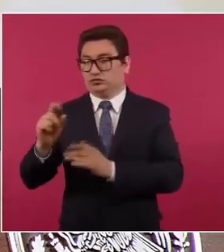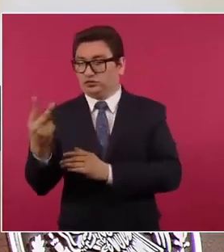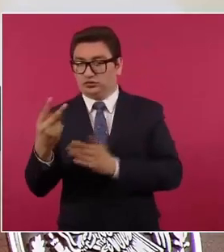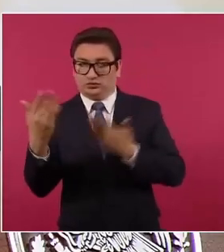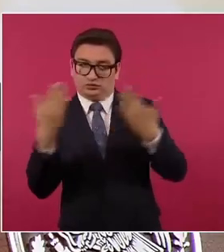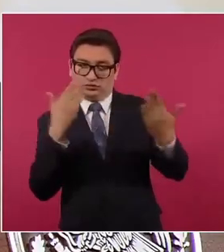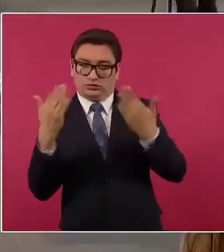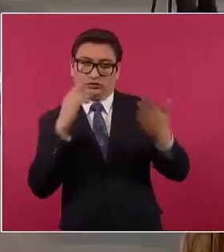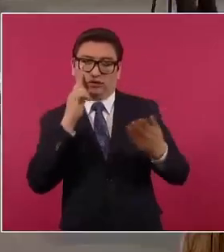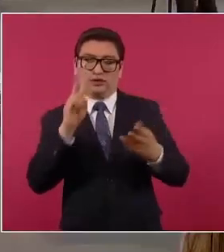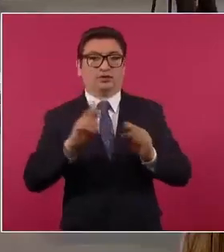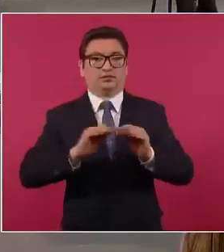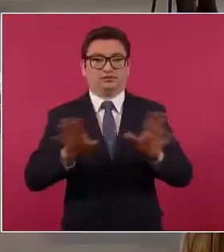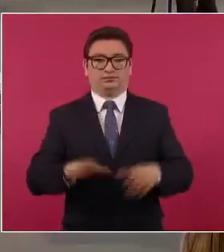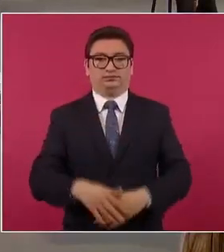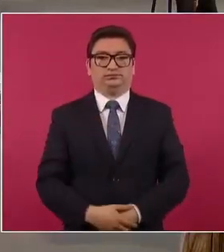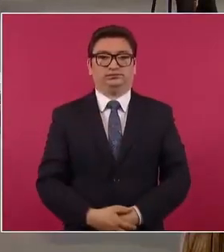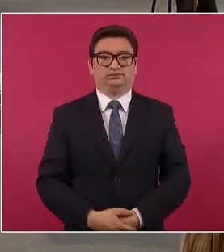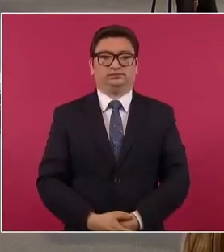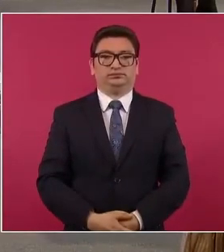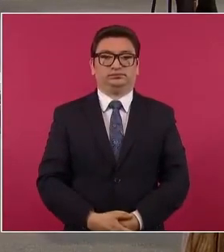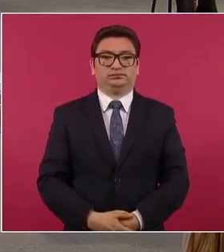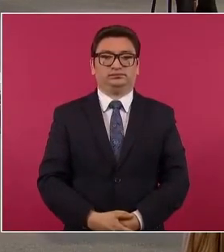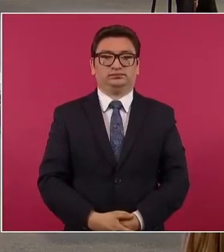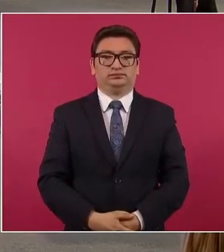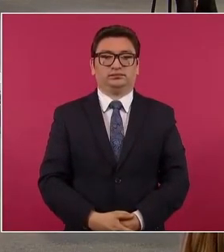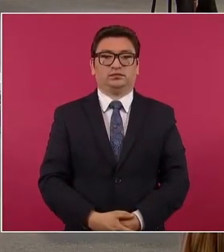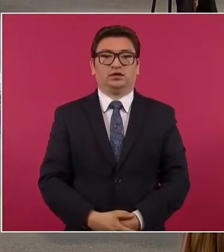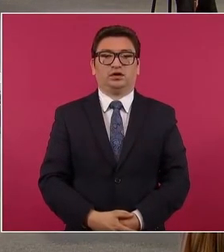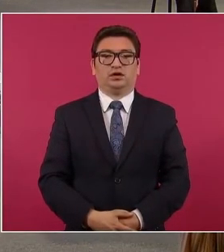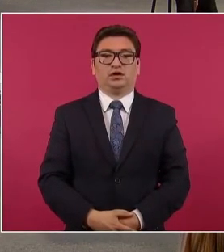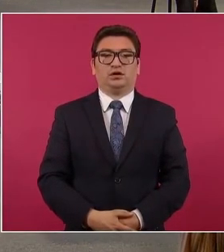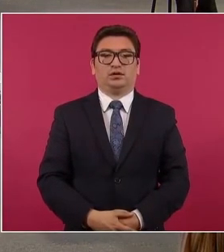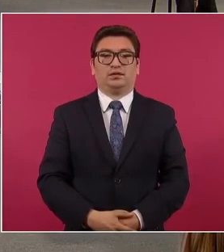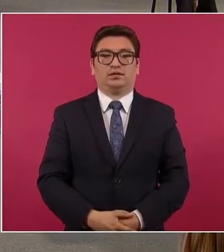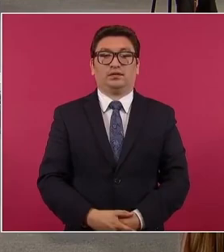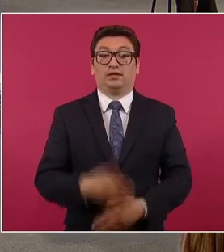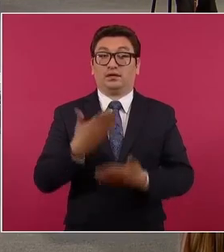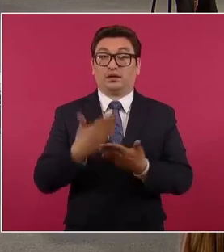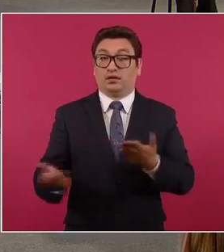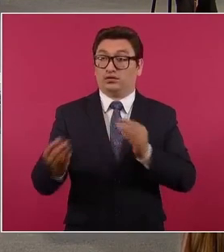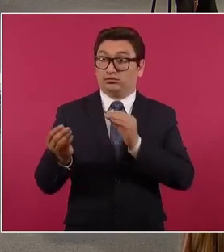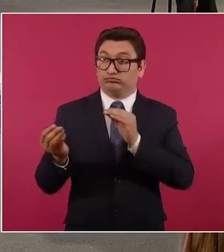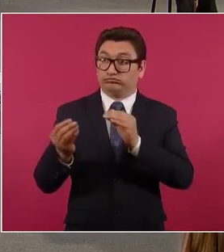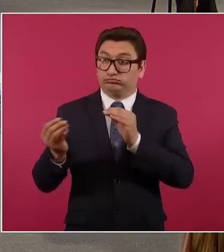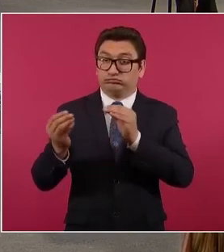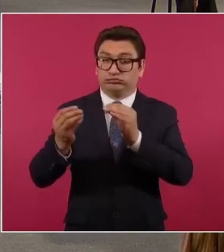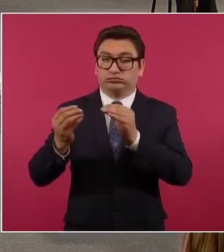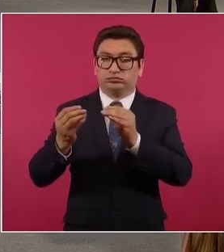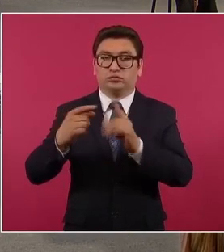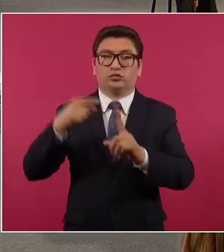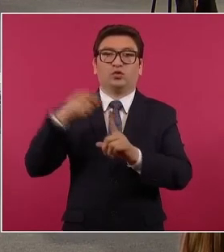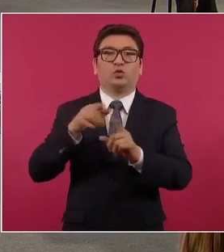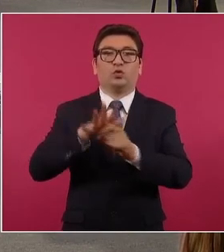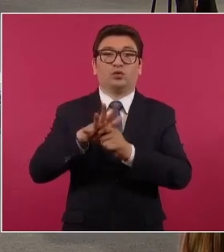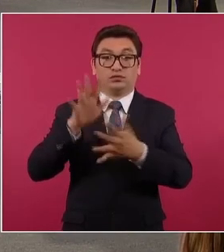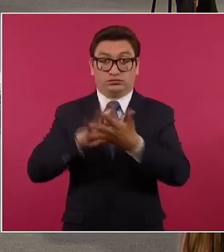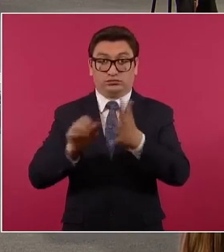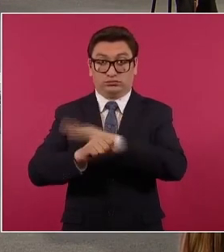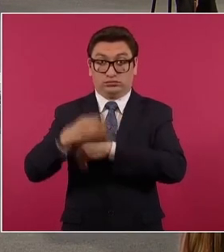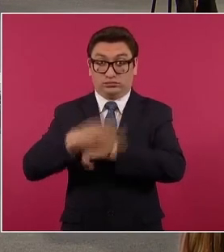pues la podemos ver cómo ahora el debate no es la prisión preventiva,